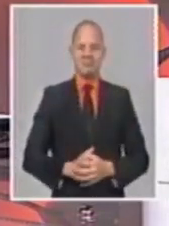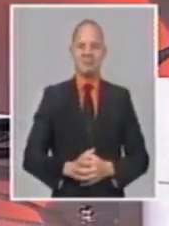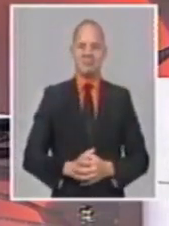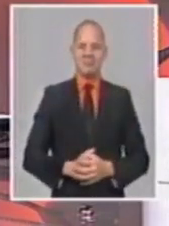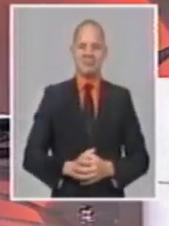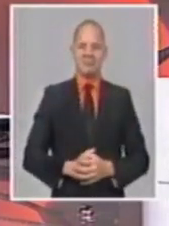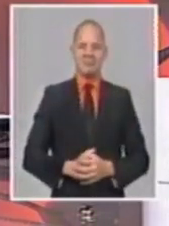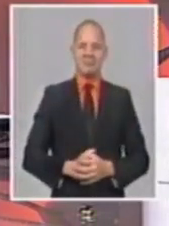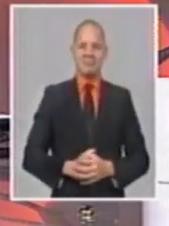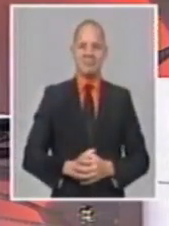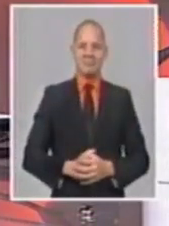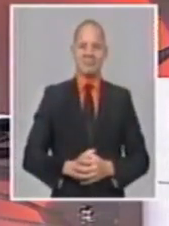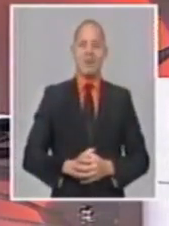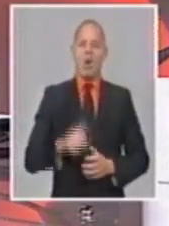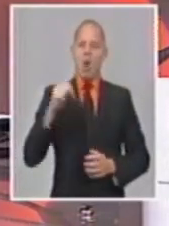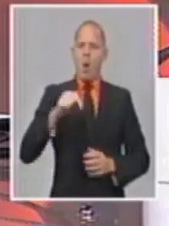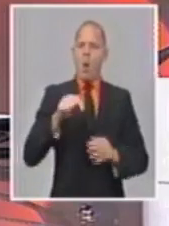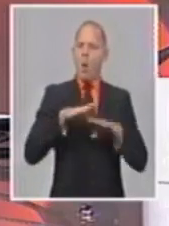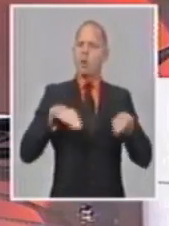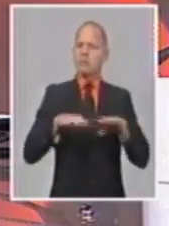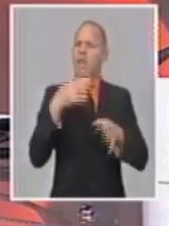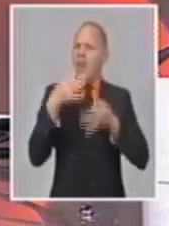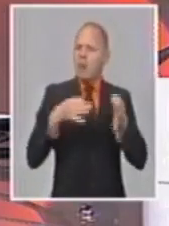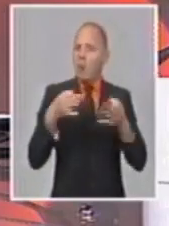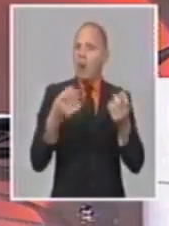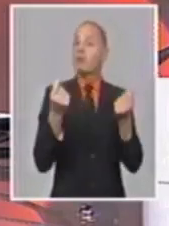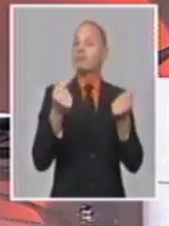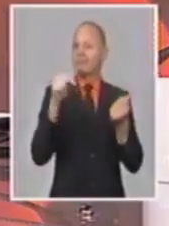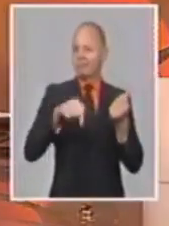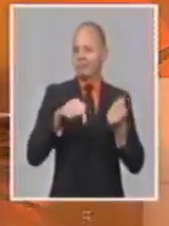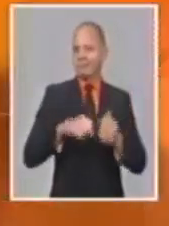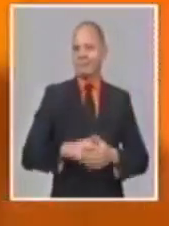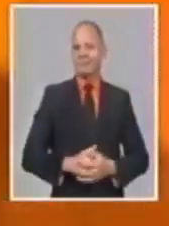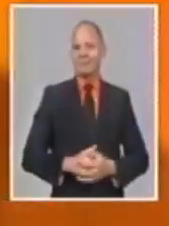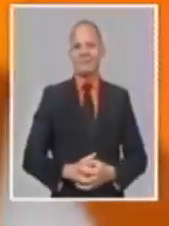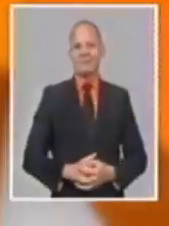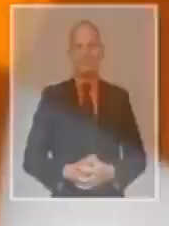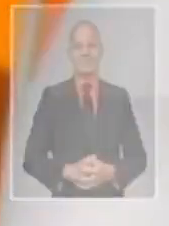de nuestro programa de hoy, los precios en la tarea de ordenamiento.